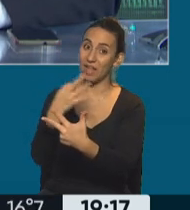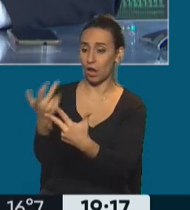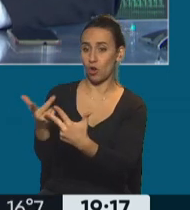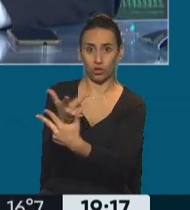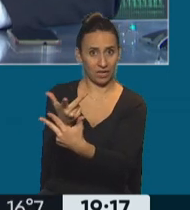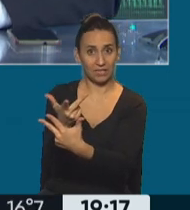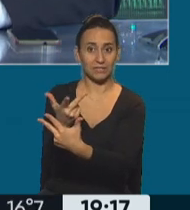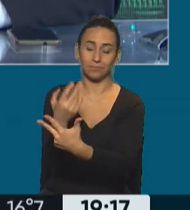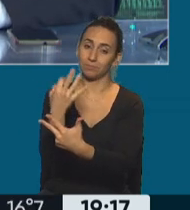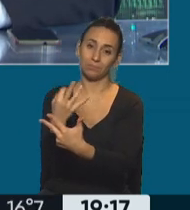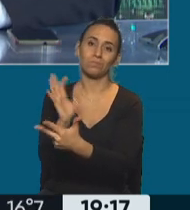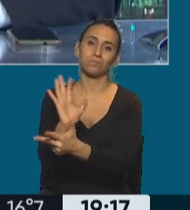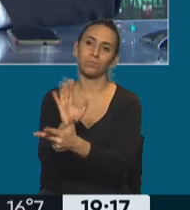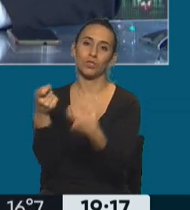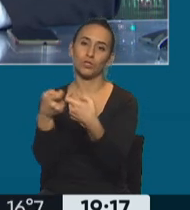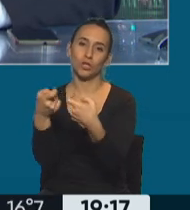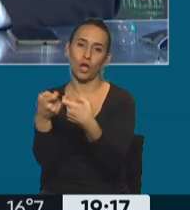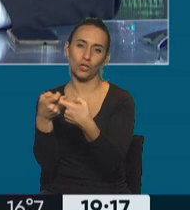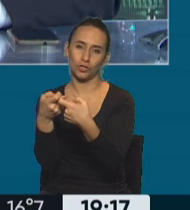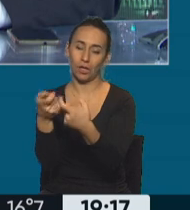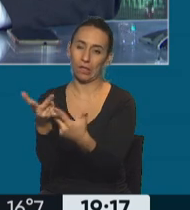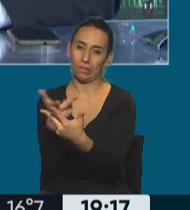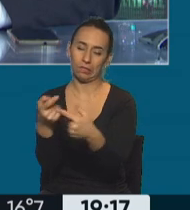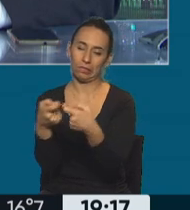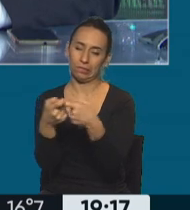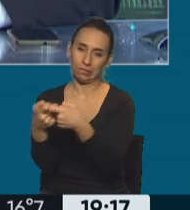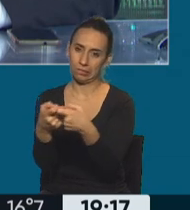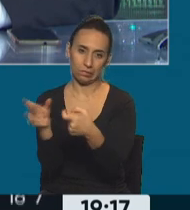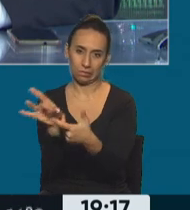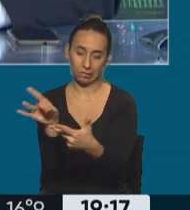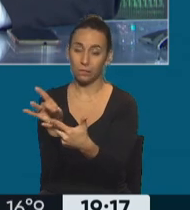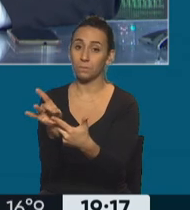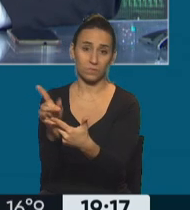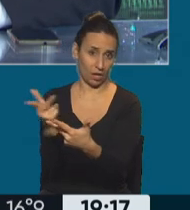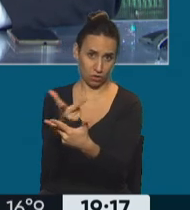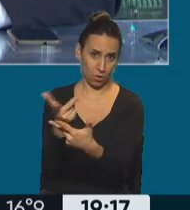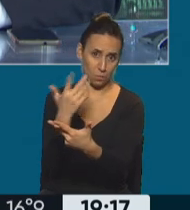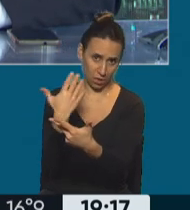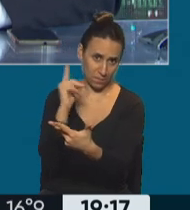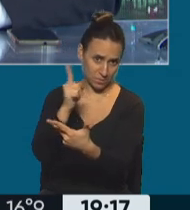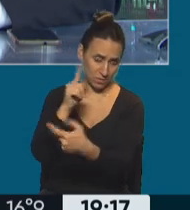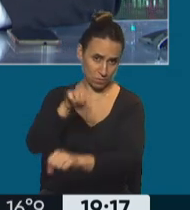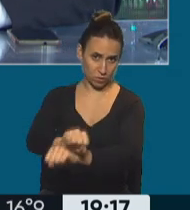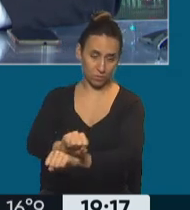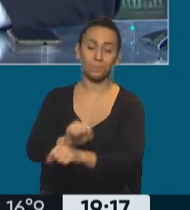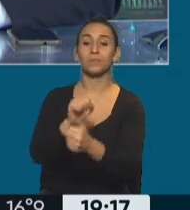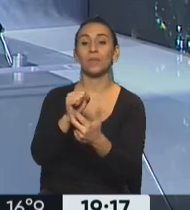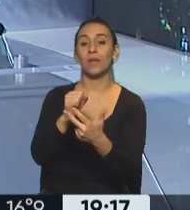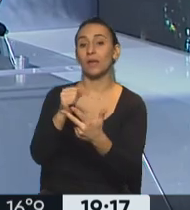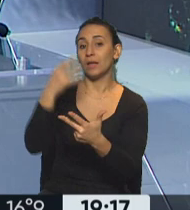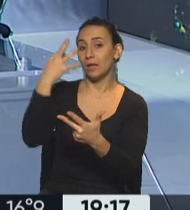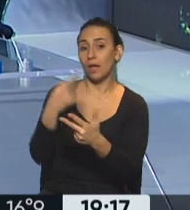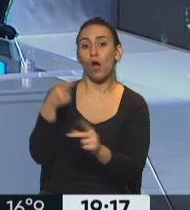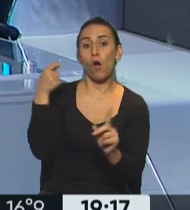principio una coautoría y la coautoría implica que a los tres le puede corresponder la misma pena Hasta ahora estamos hablando del delito de